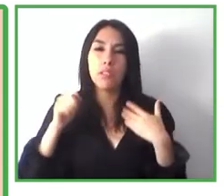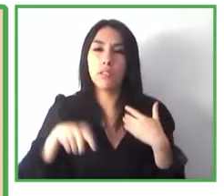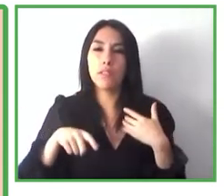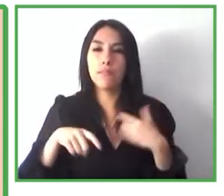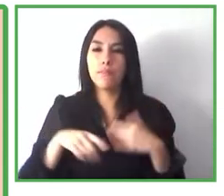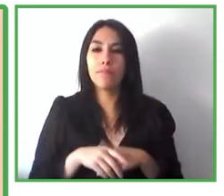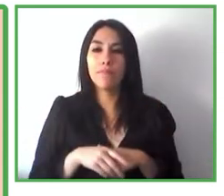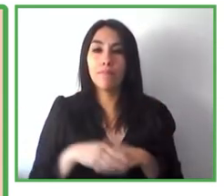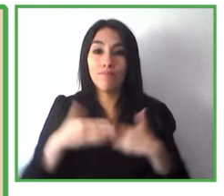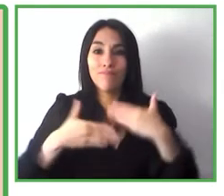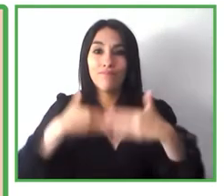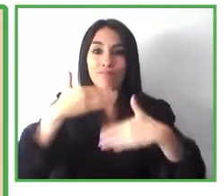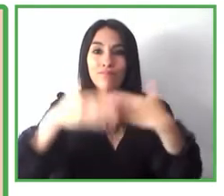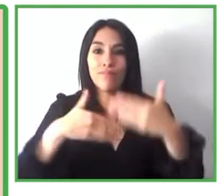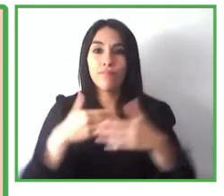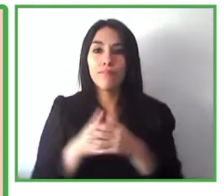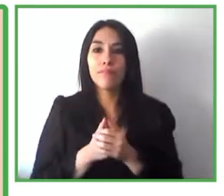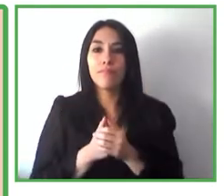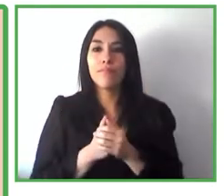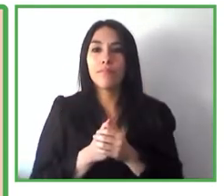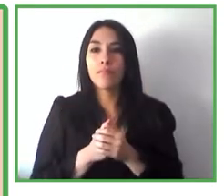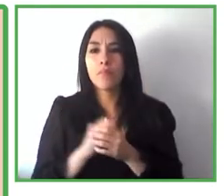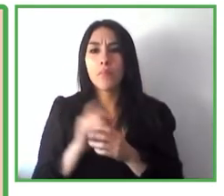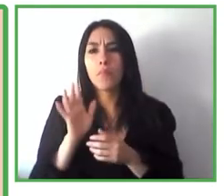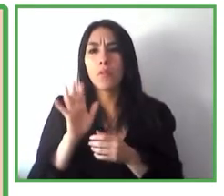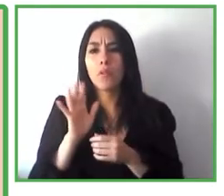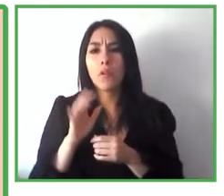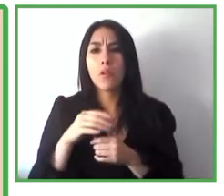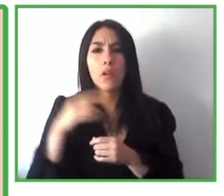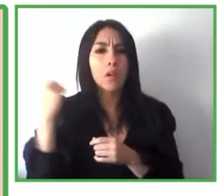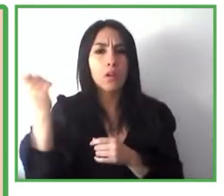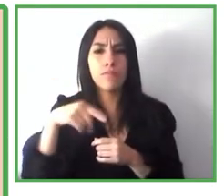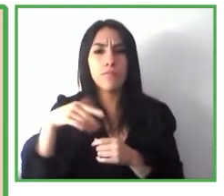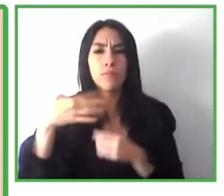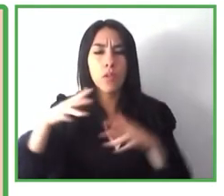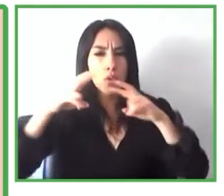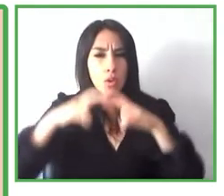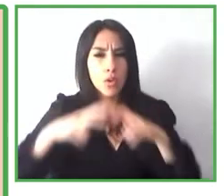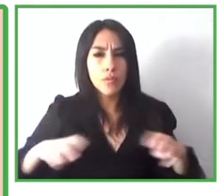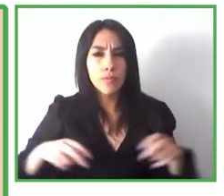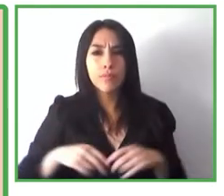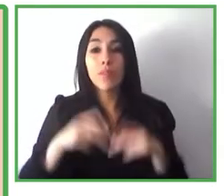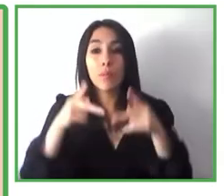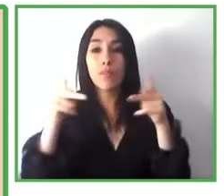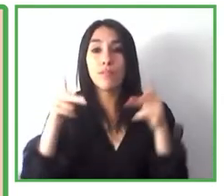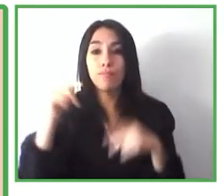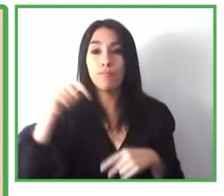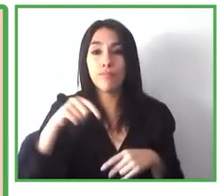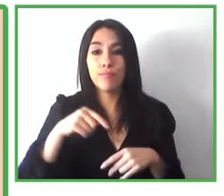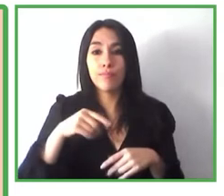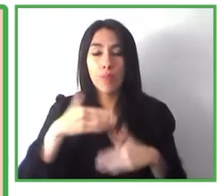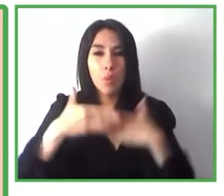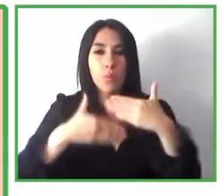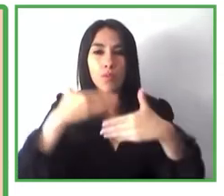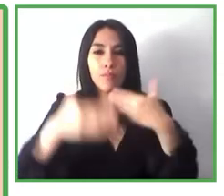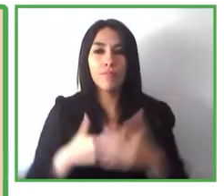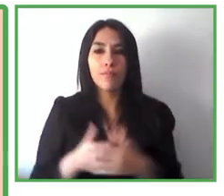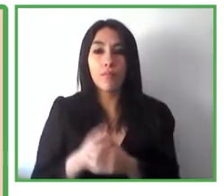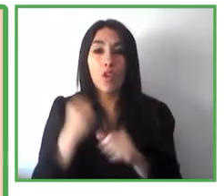en todo momento analizando el espacio también en un proyecto de ejecución por tanto seguimos siempre con tecnología